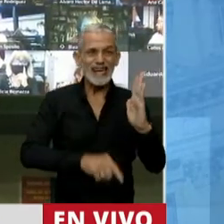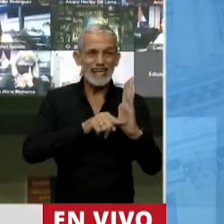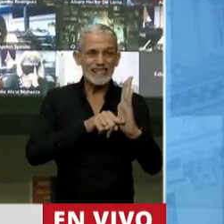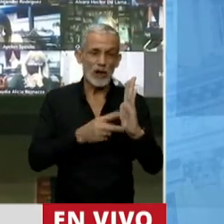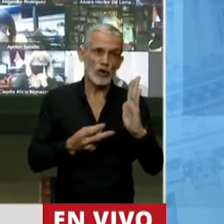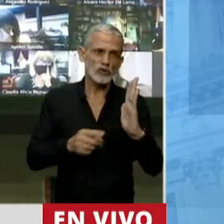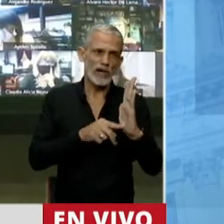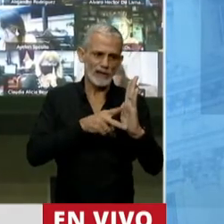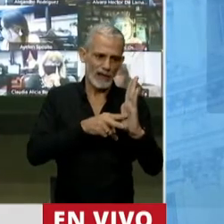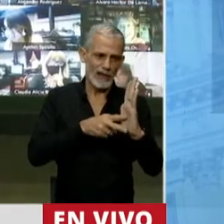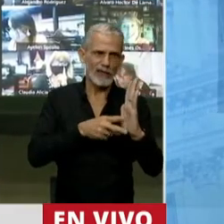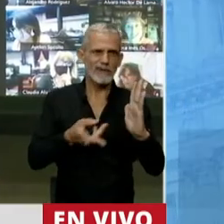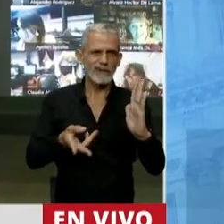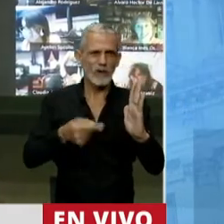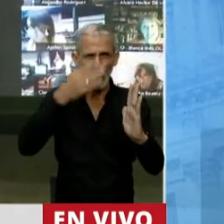¡Qué consuelo!